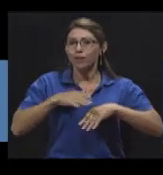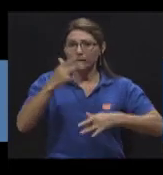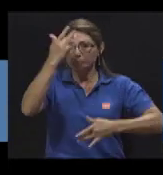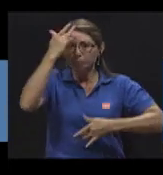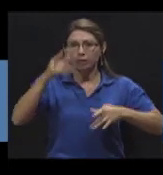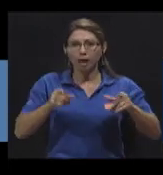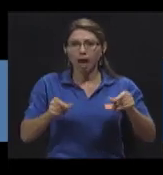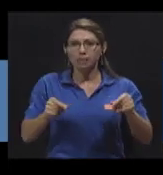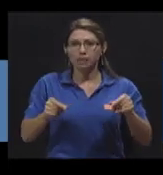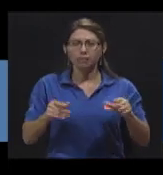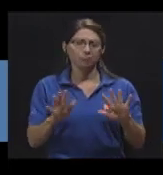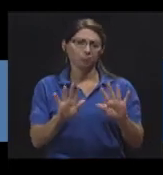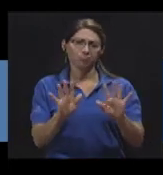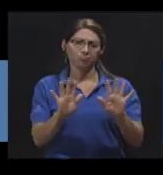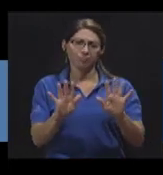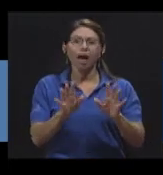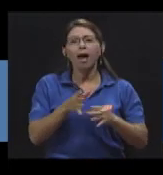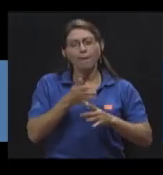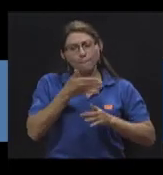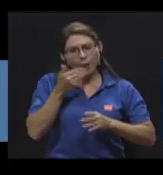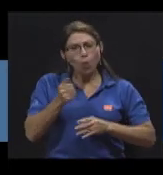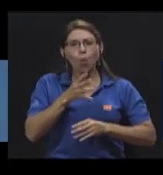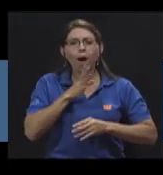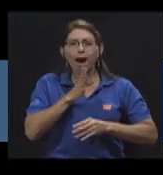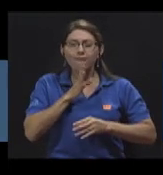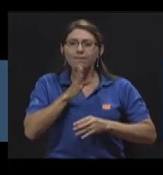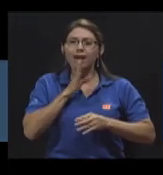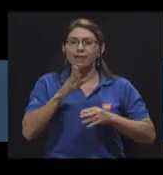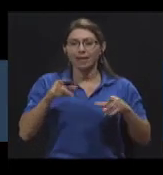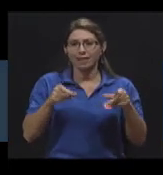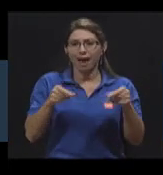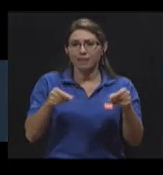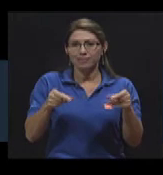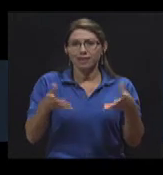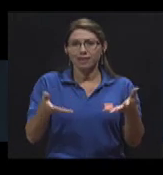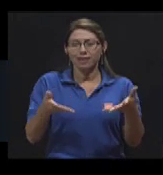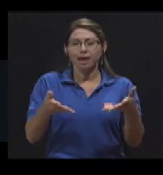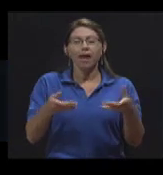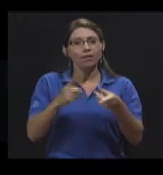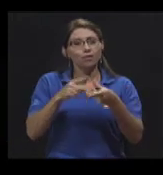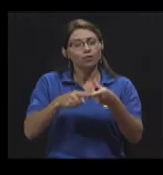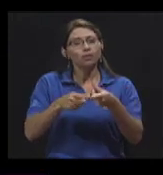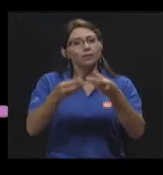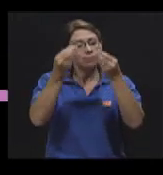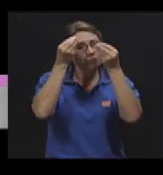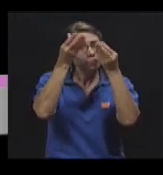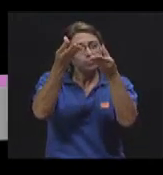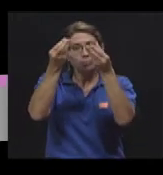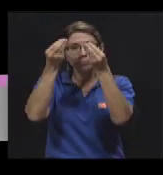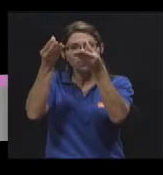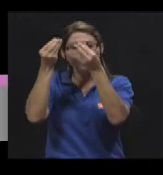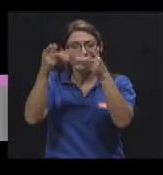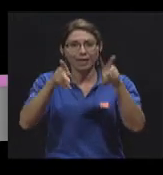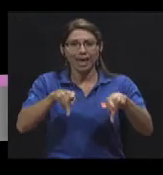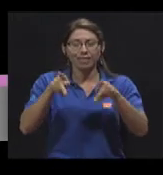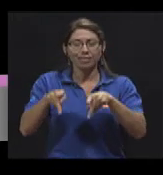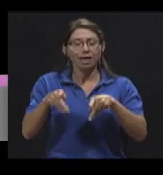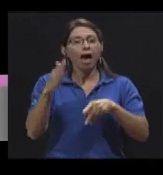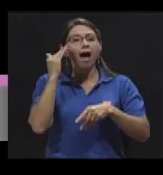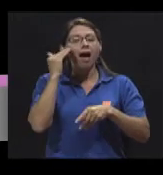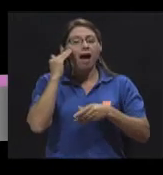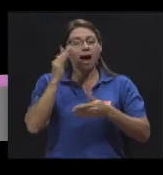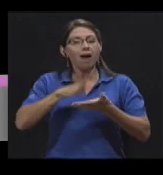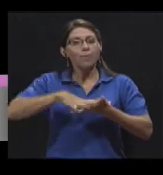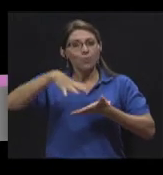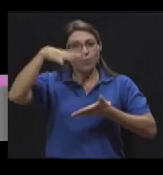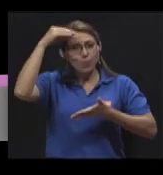verdad es que hablando del cáncer hacemos muchísimo para informar a la gente, para educarla Y para eliminar todas las barreras que